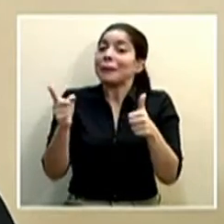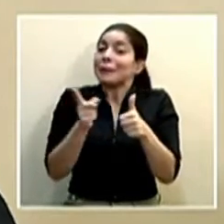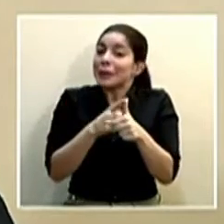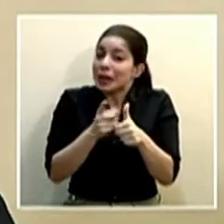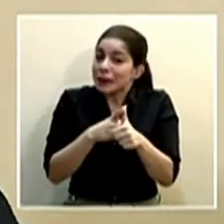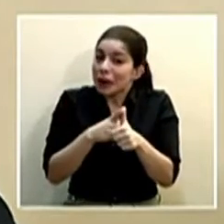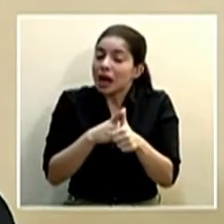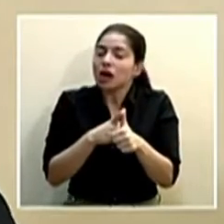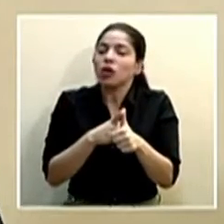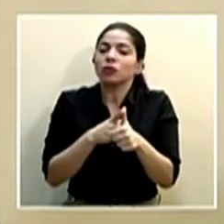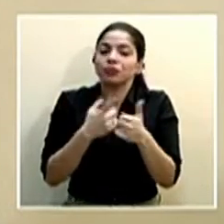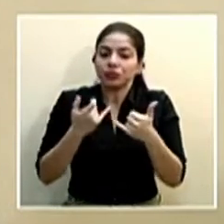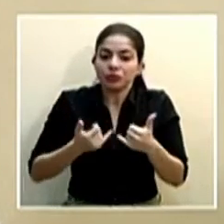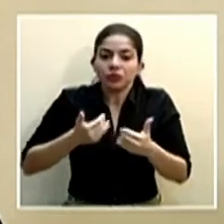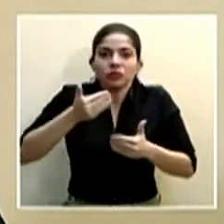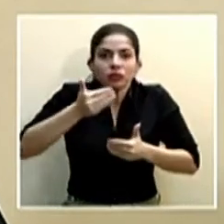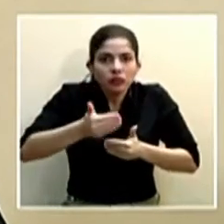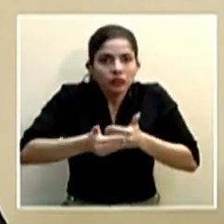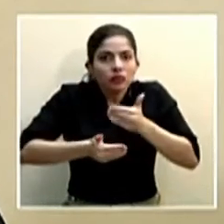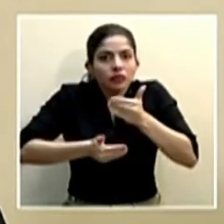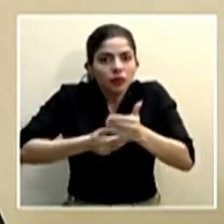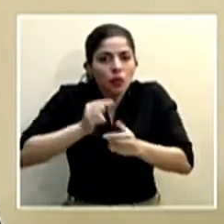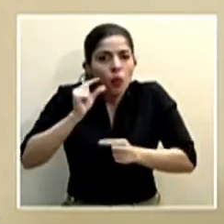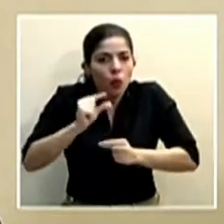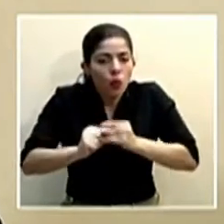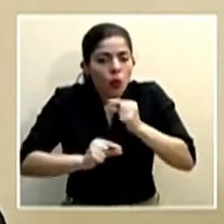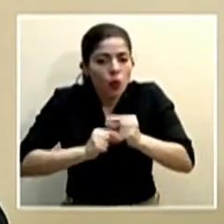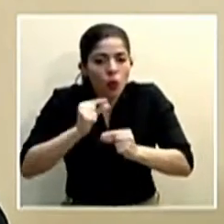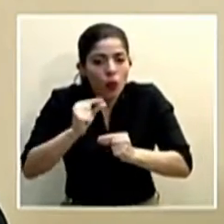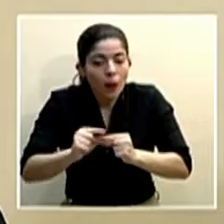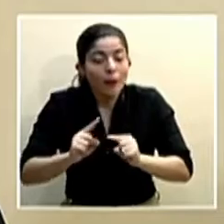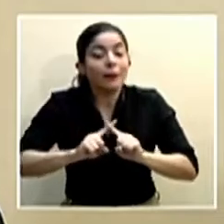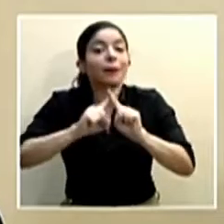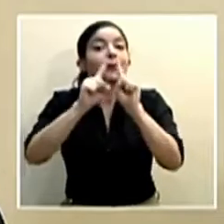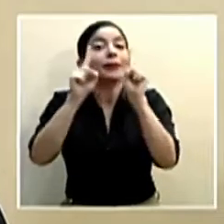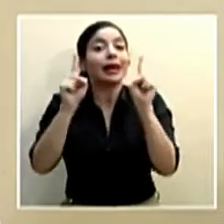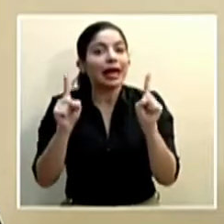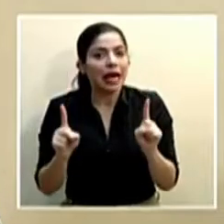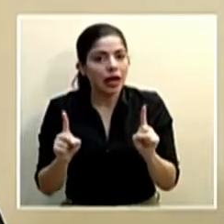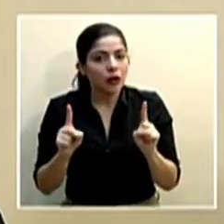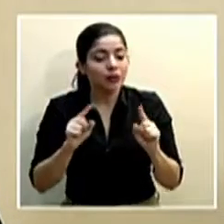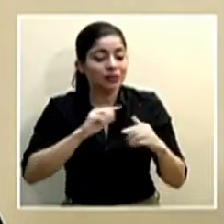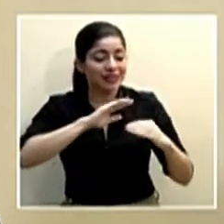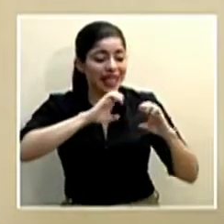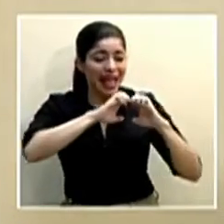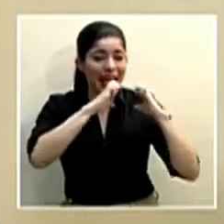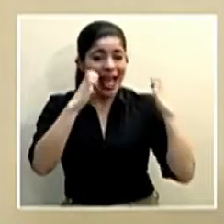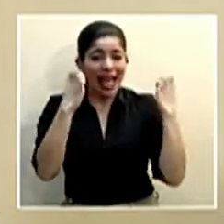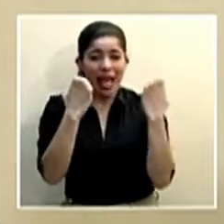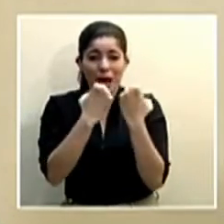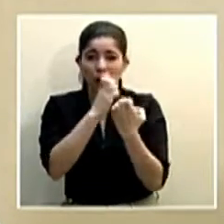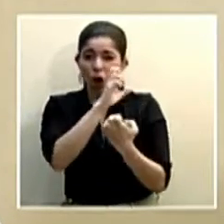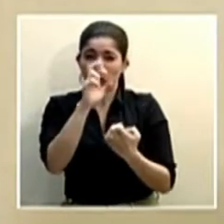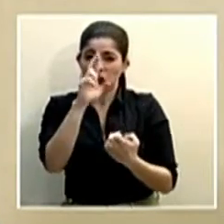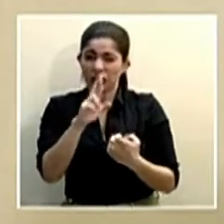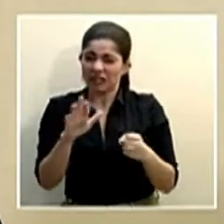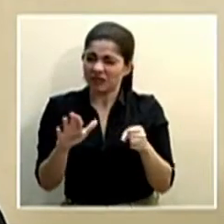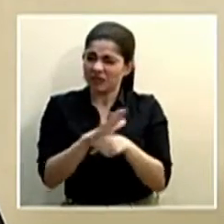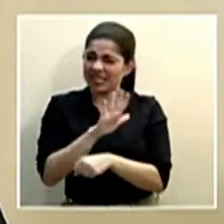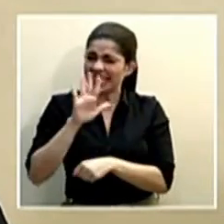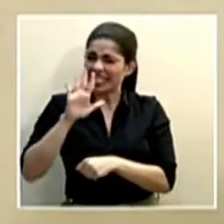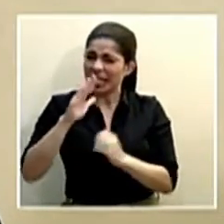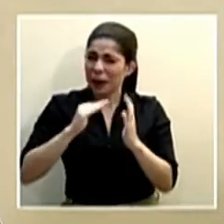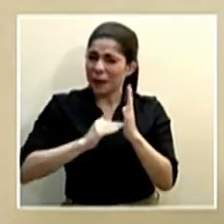es, vamos a avanzar en ese proceso, pero todo el equipo de Costa Rica, los cinco millones